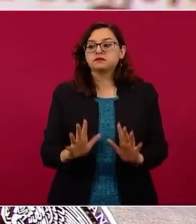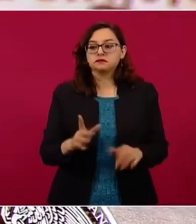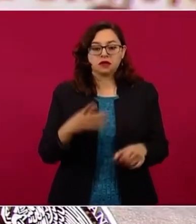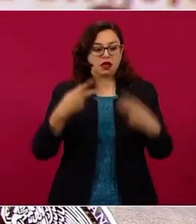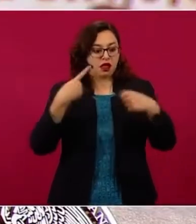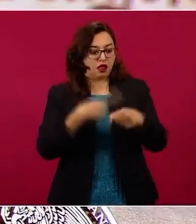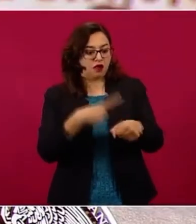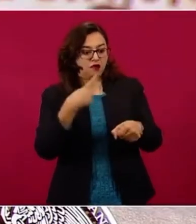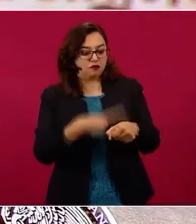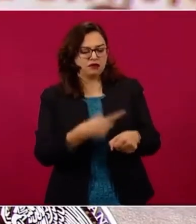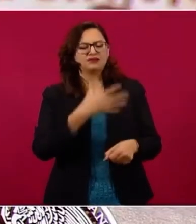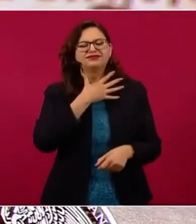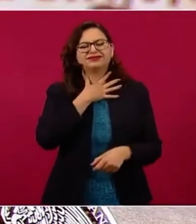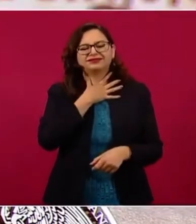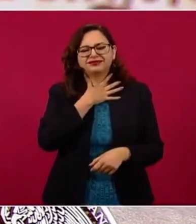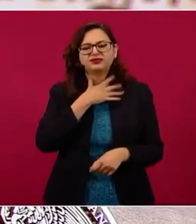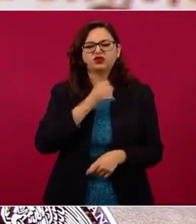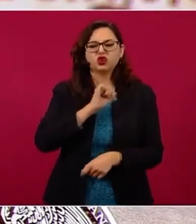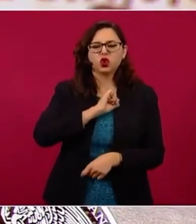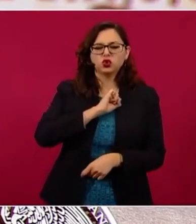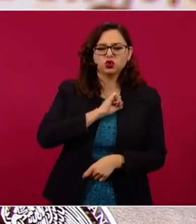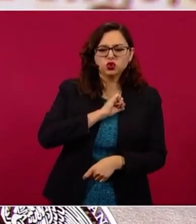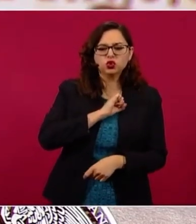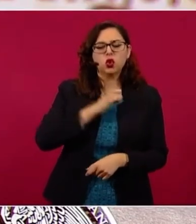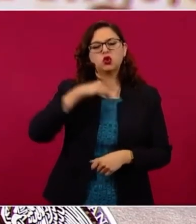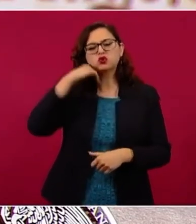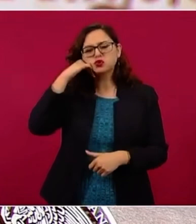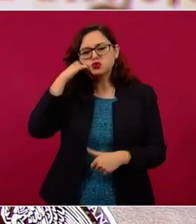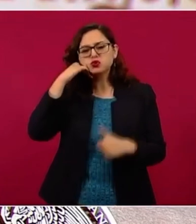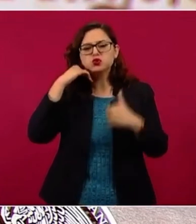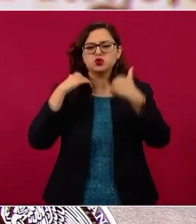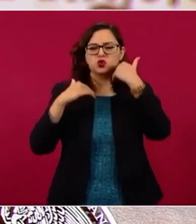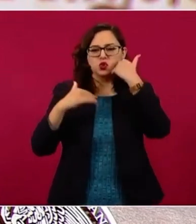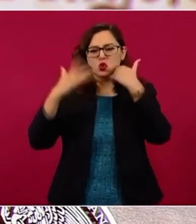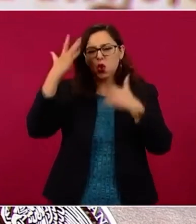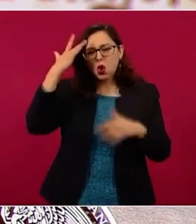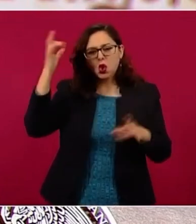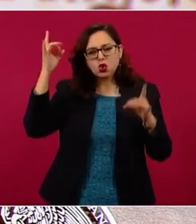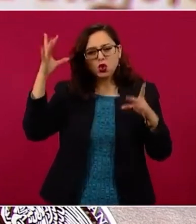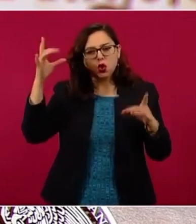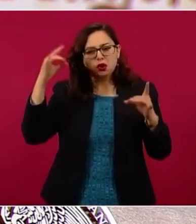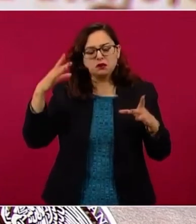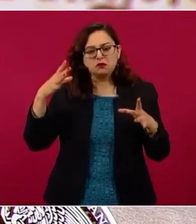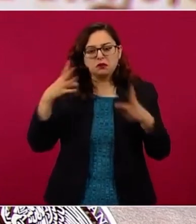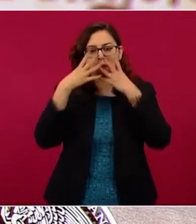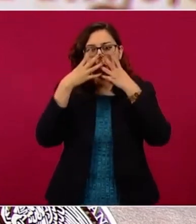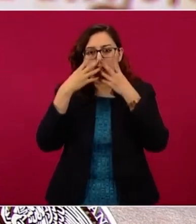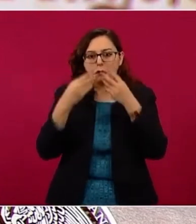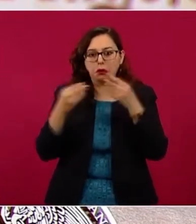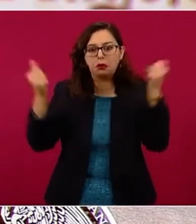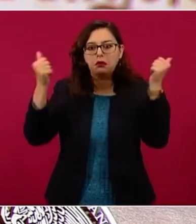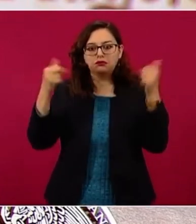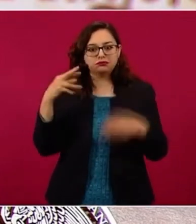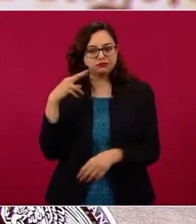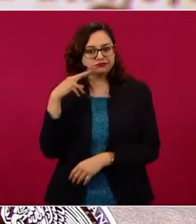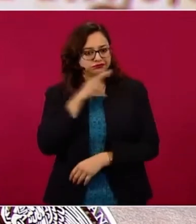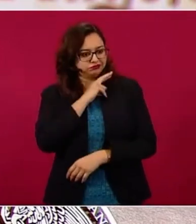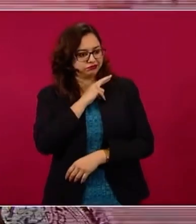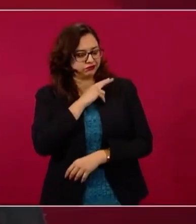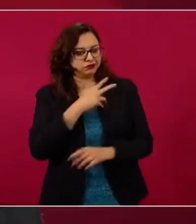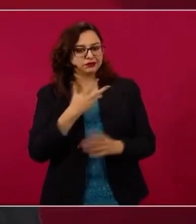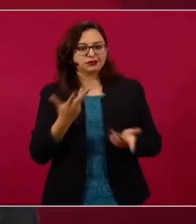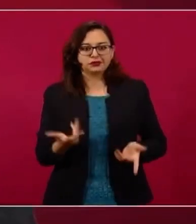padecido dolor de garganta, tos, a veces fiebre, dolor de cabeza, pero sólo una pequeña minoría,